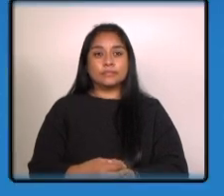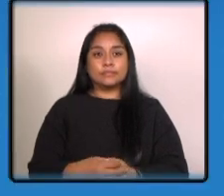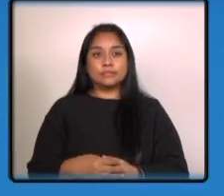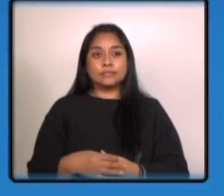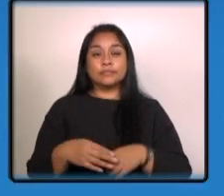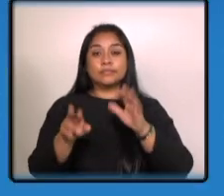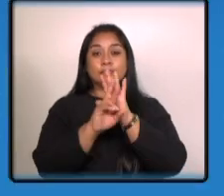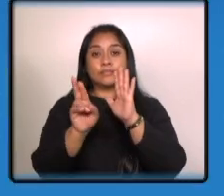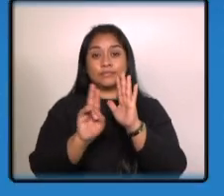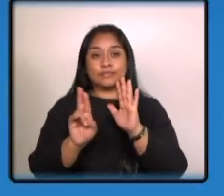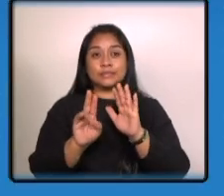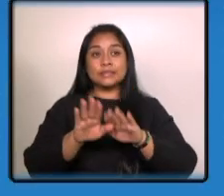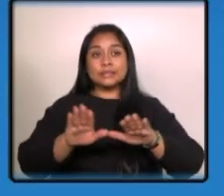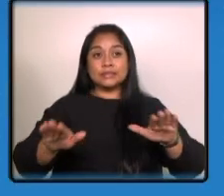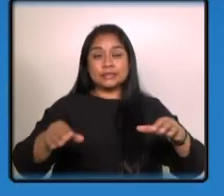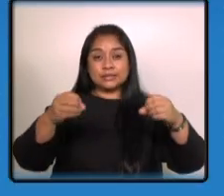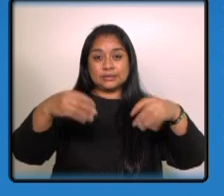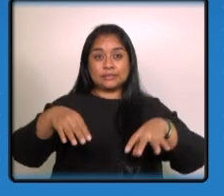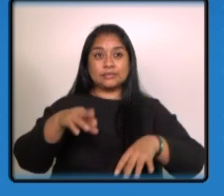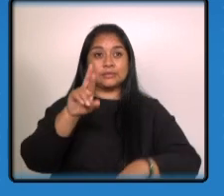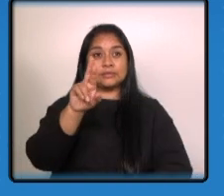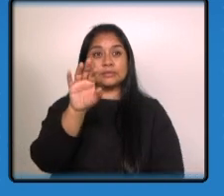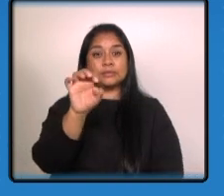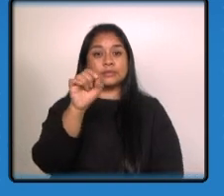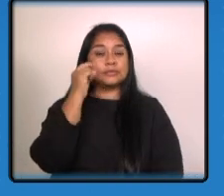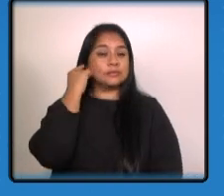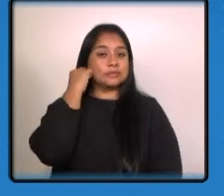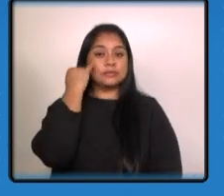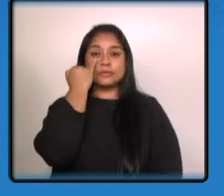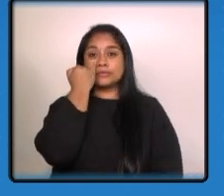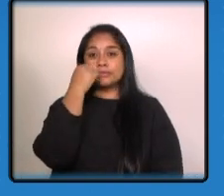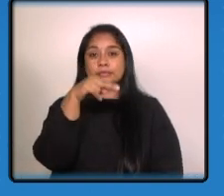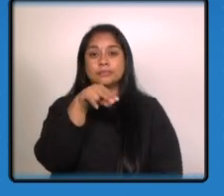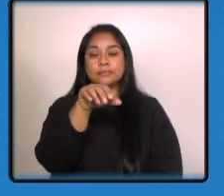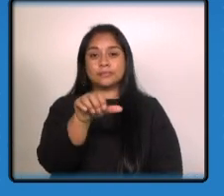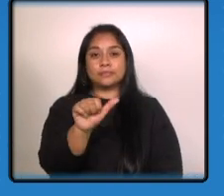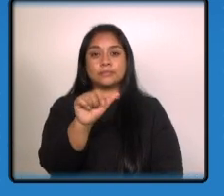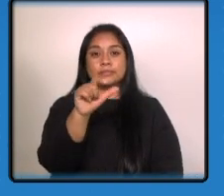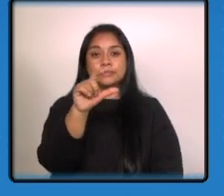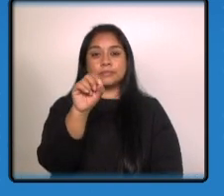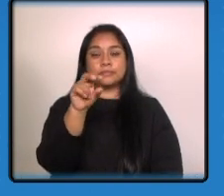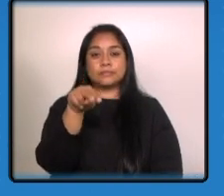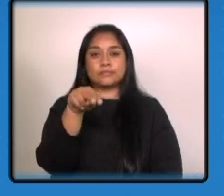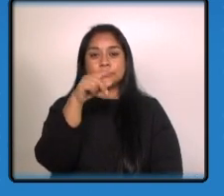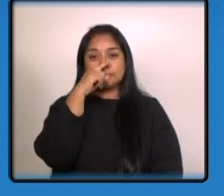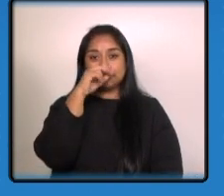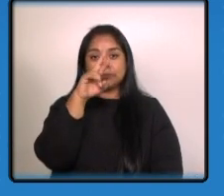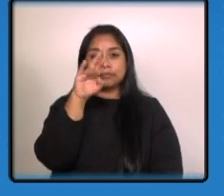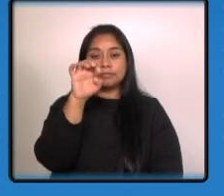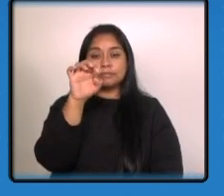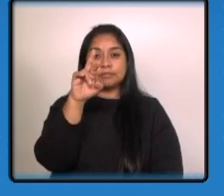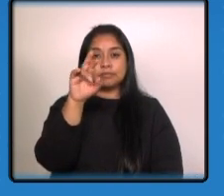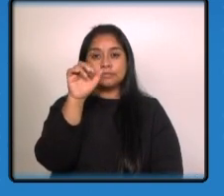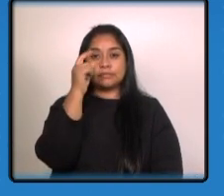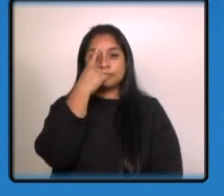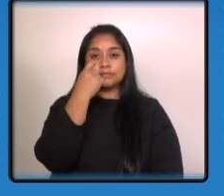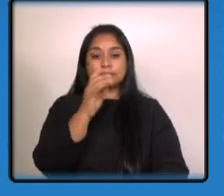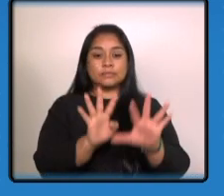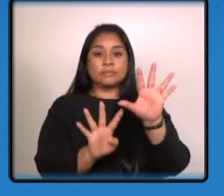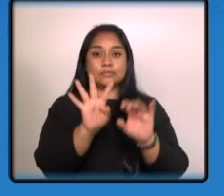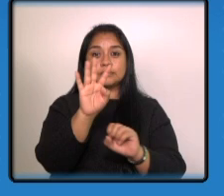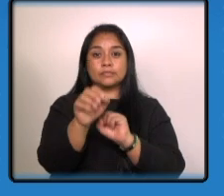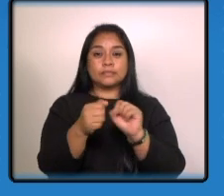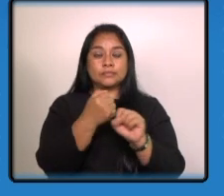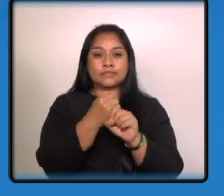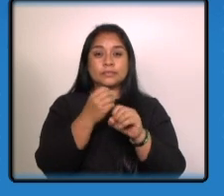Alerta Alba Kenneth Regina Esmeralda Contreras Hernández de 14 años desapareció el 30 de